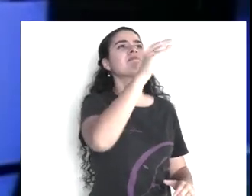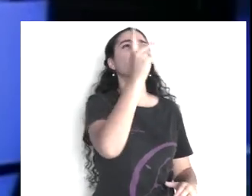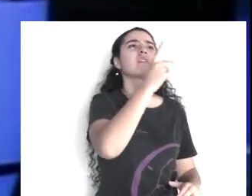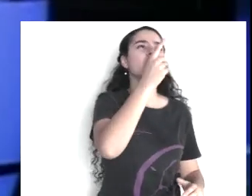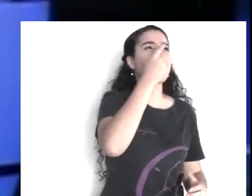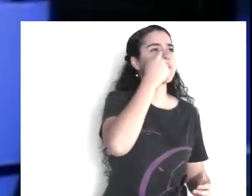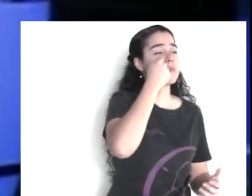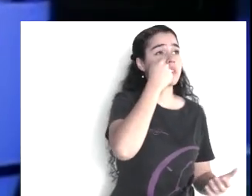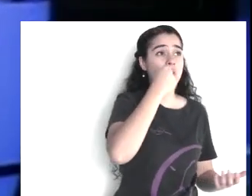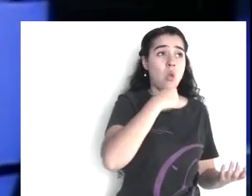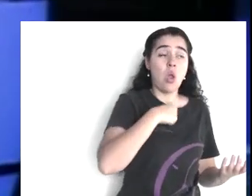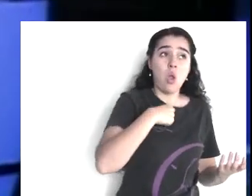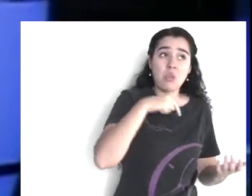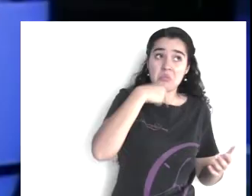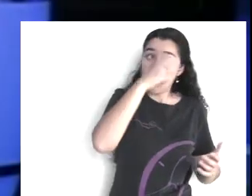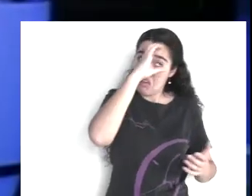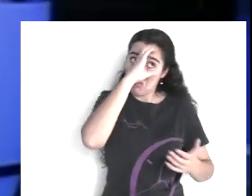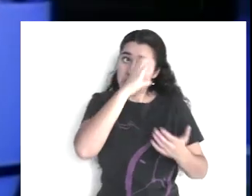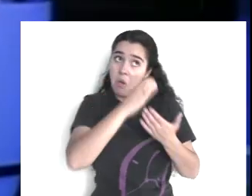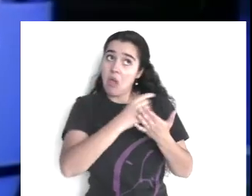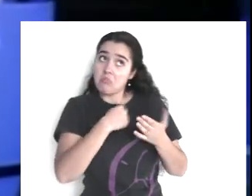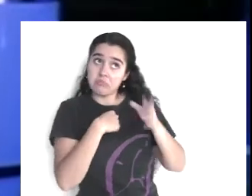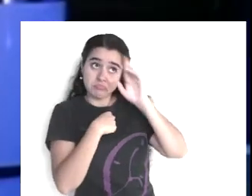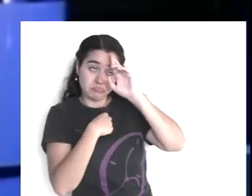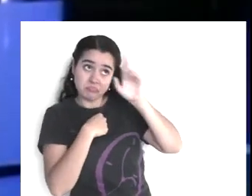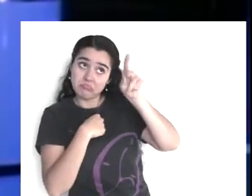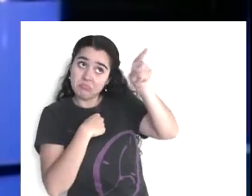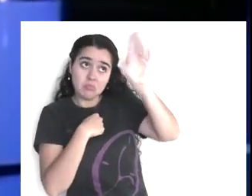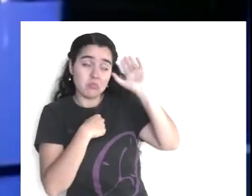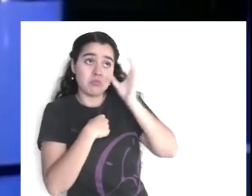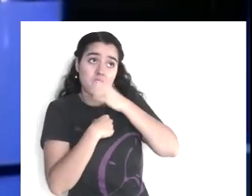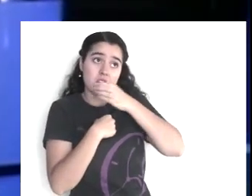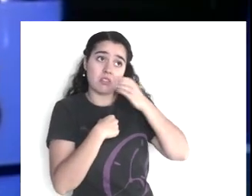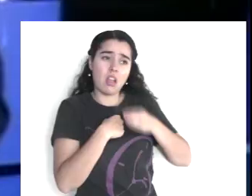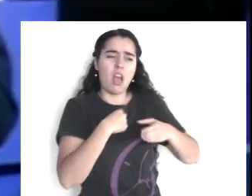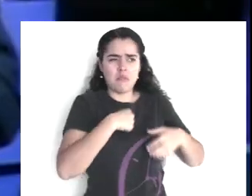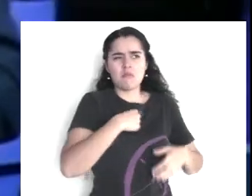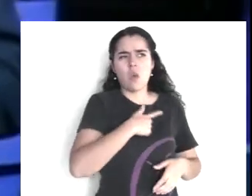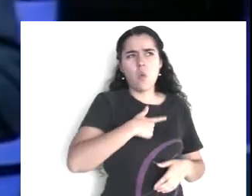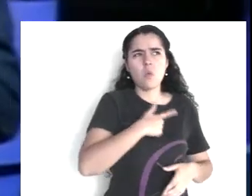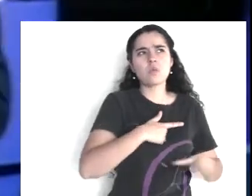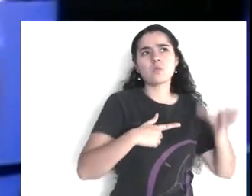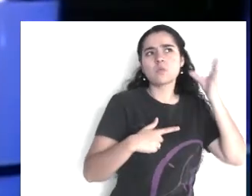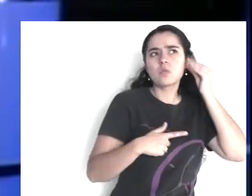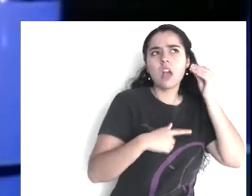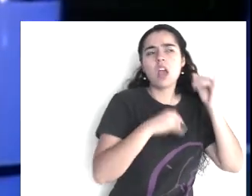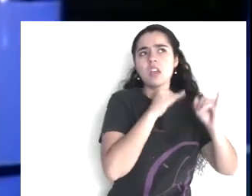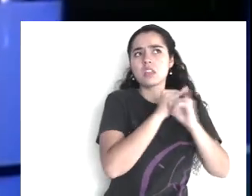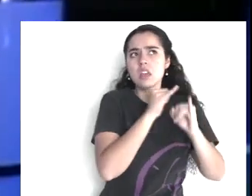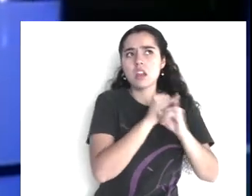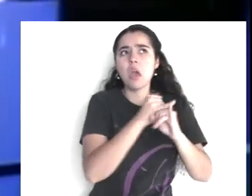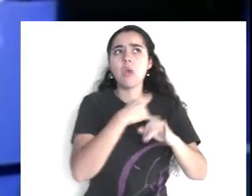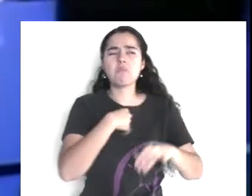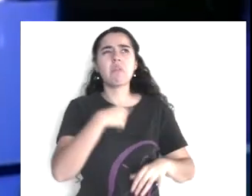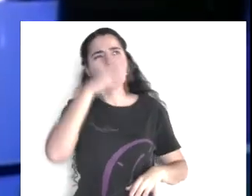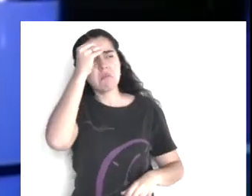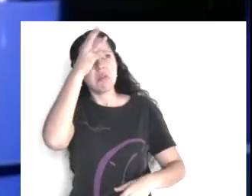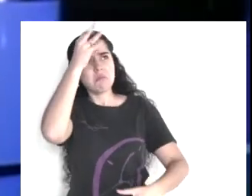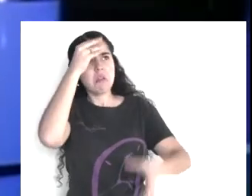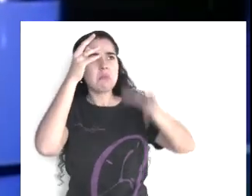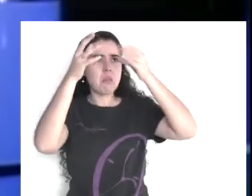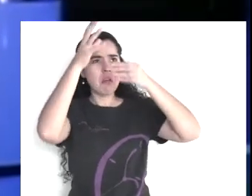dice, mire, yo soy católica, me dijo una vez, una señora, yo soy católica, me gusta oír sus mensajes, dice, he aprendido,